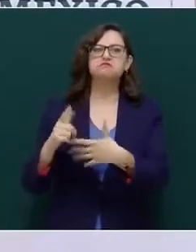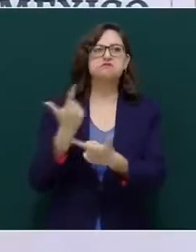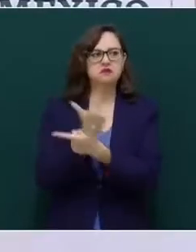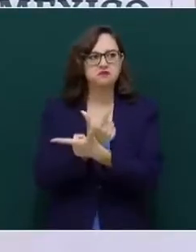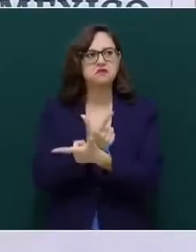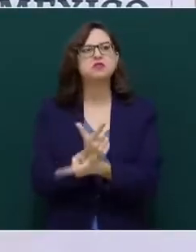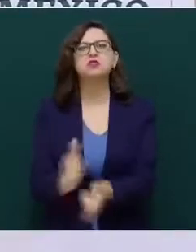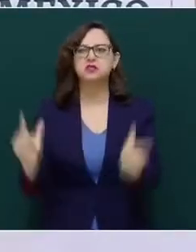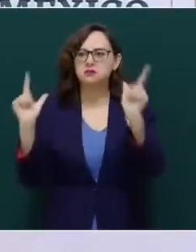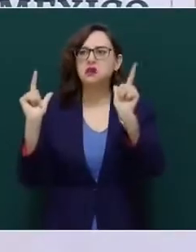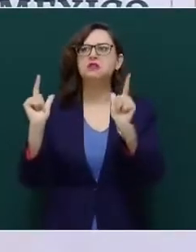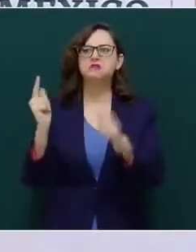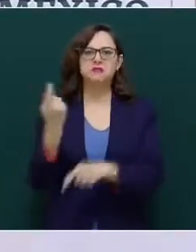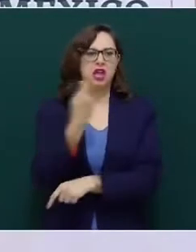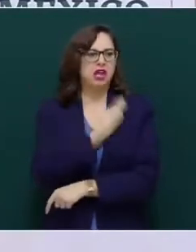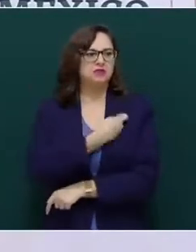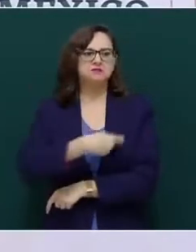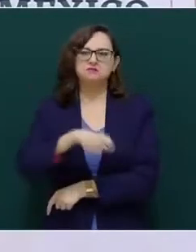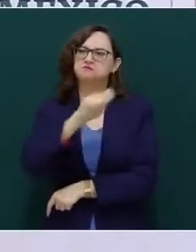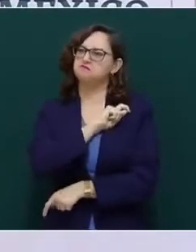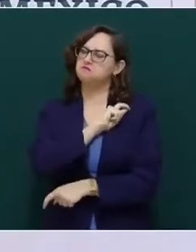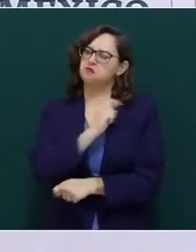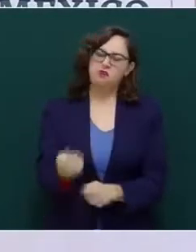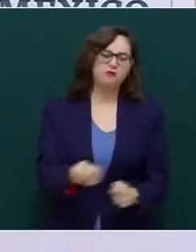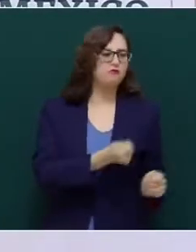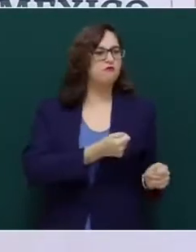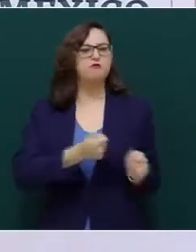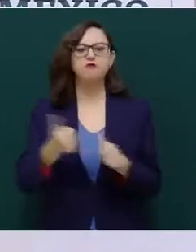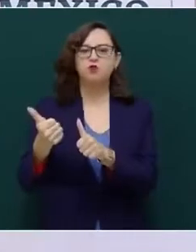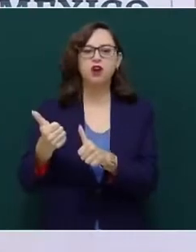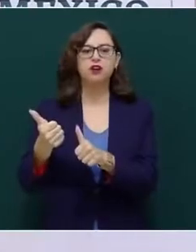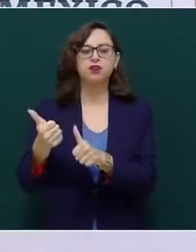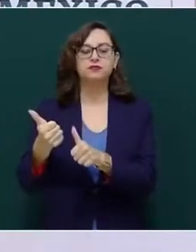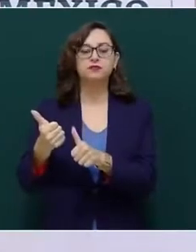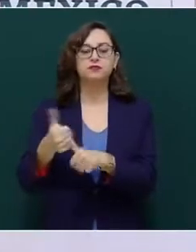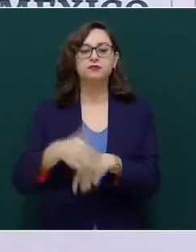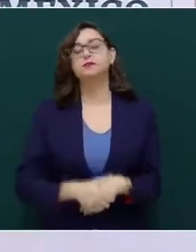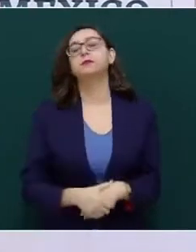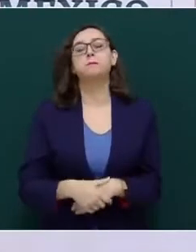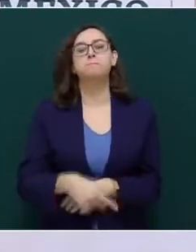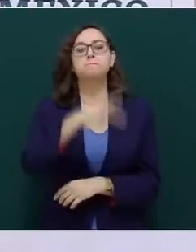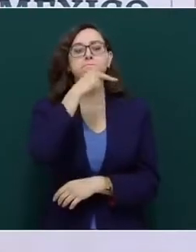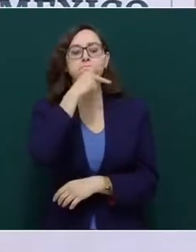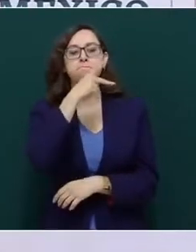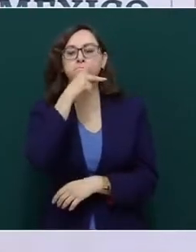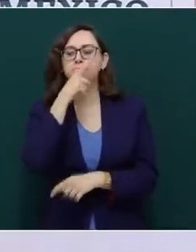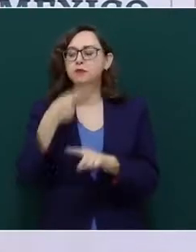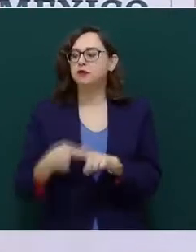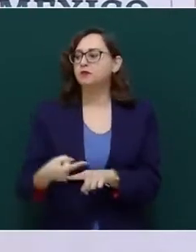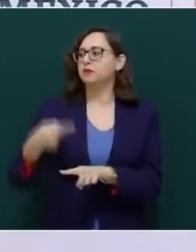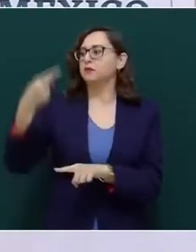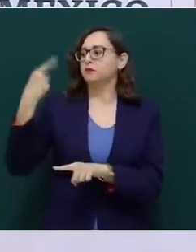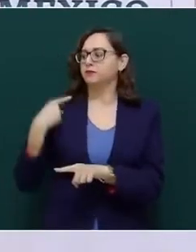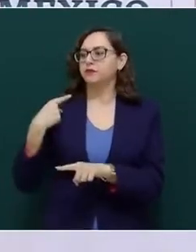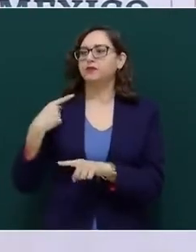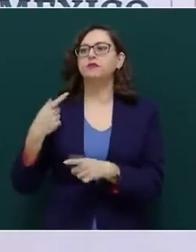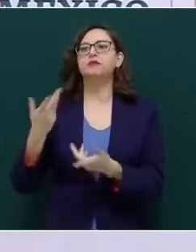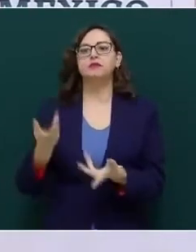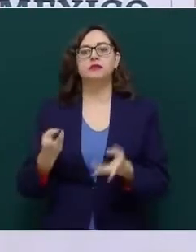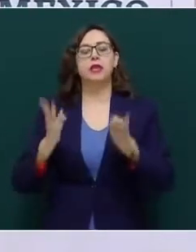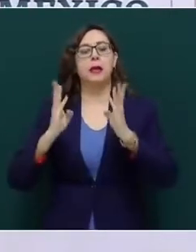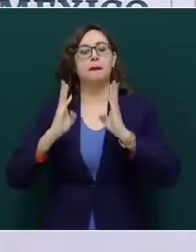española. Al igual que su padre, tenía vocación militar,